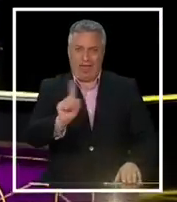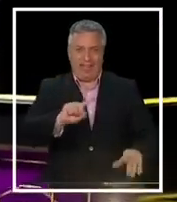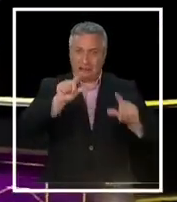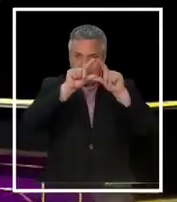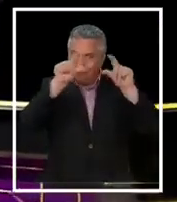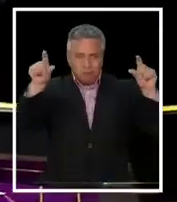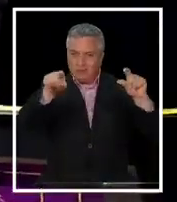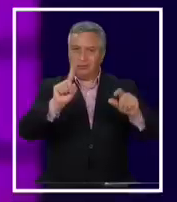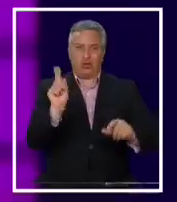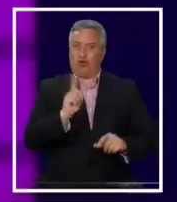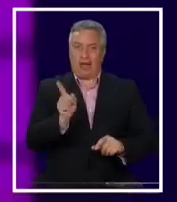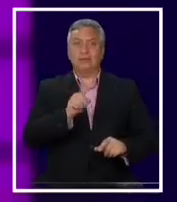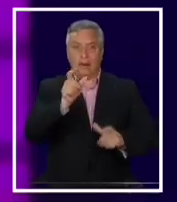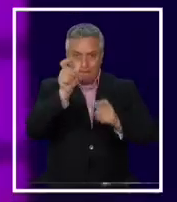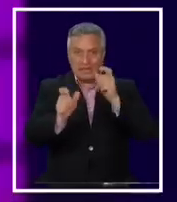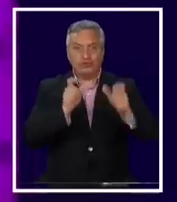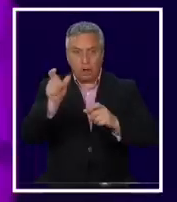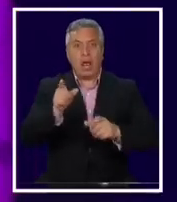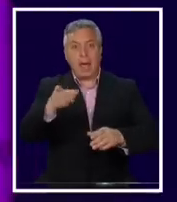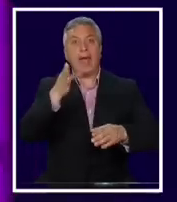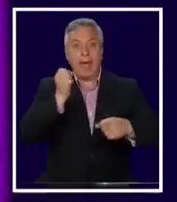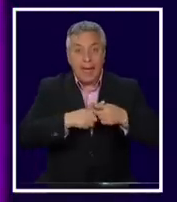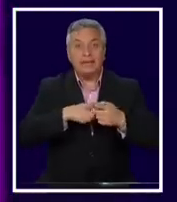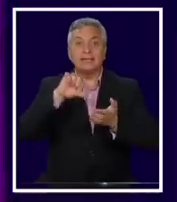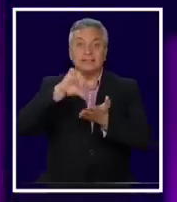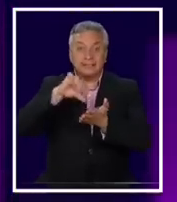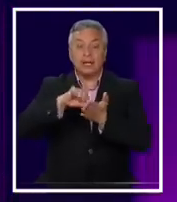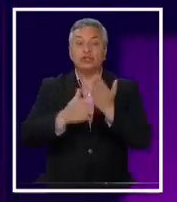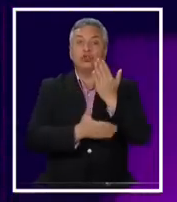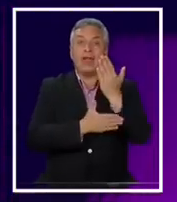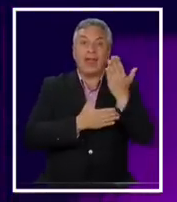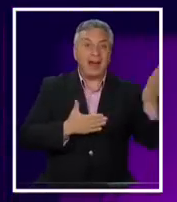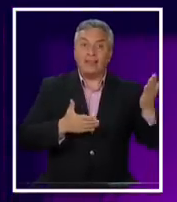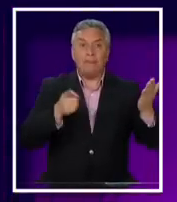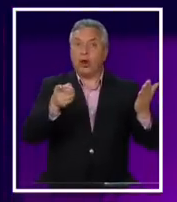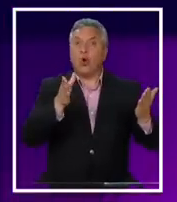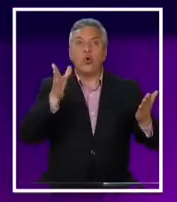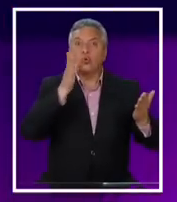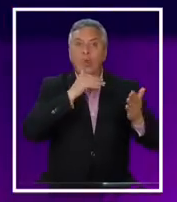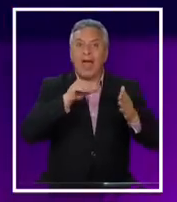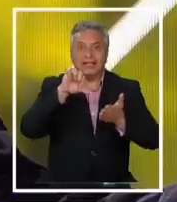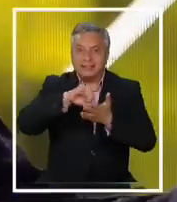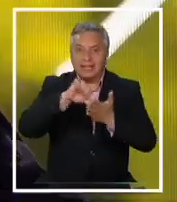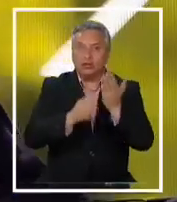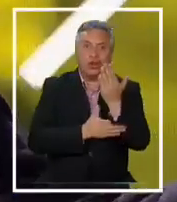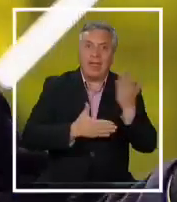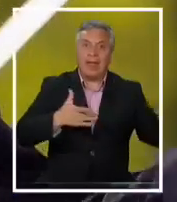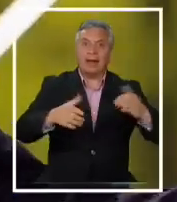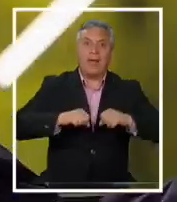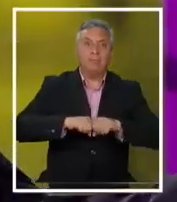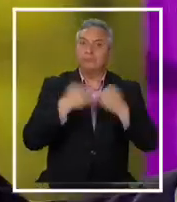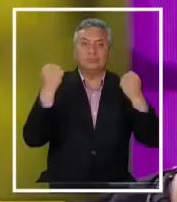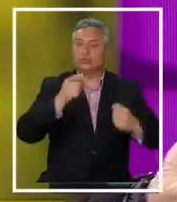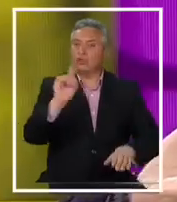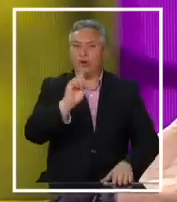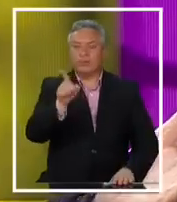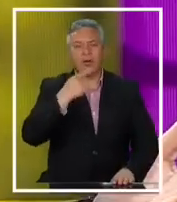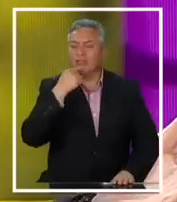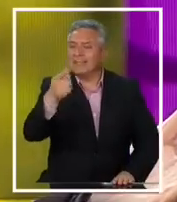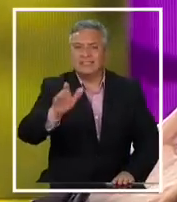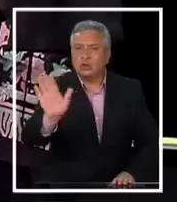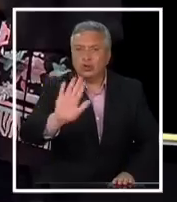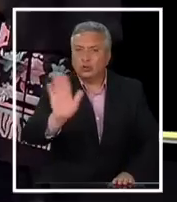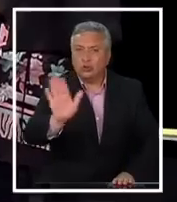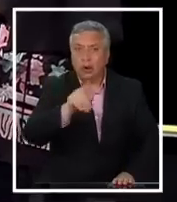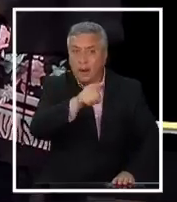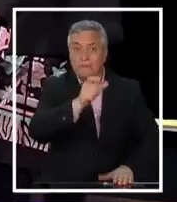que fueron o son de centro izquierda, pero aquí no hay una fractura de la centro izquierda. ¿Qué estén hoy día en Mira, las personas que